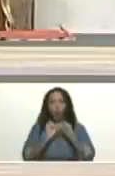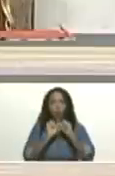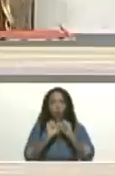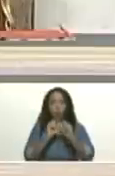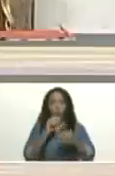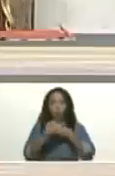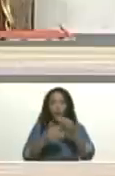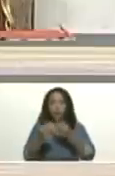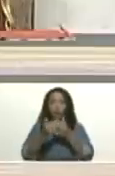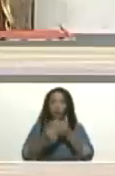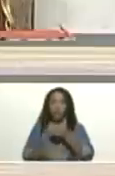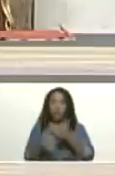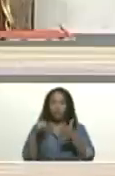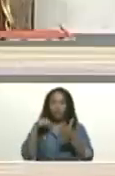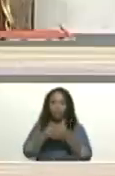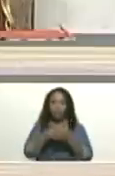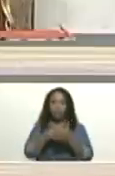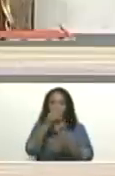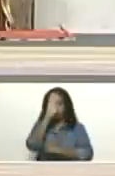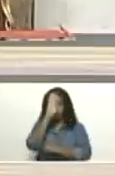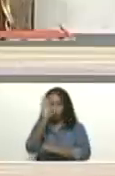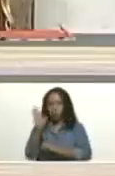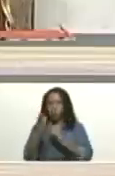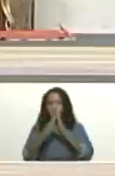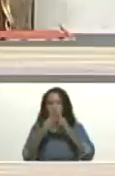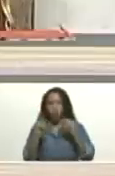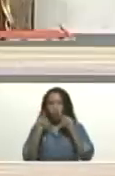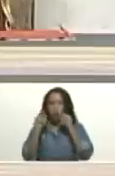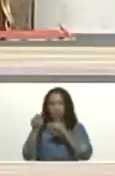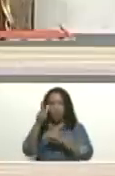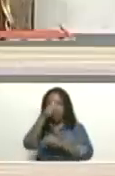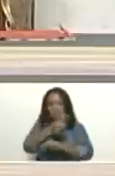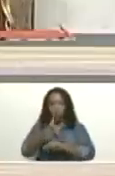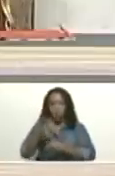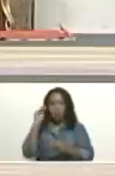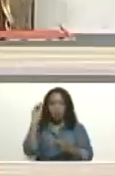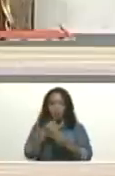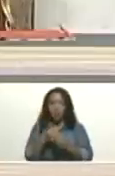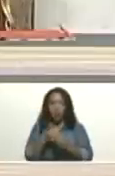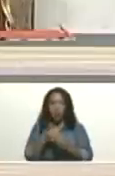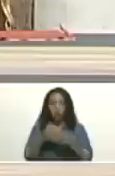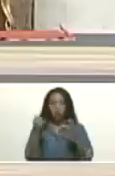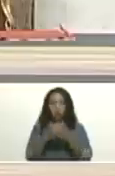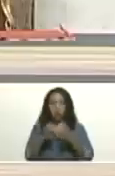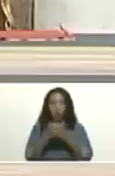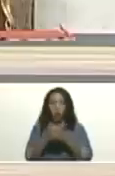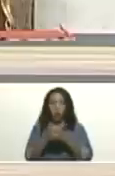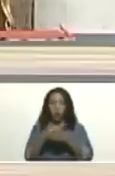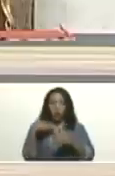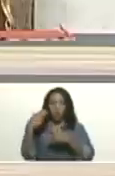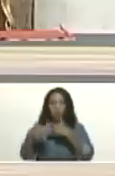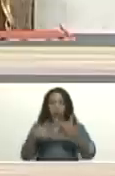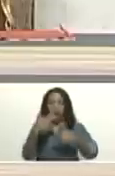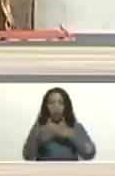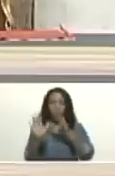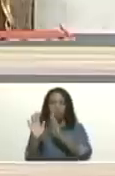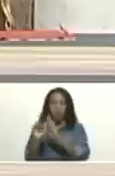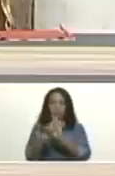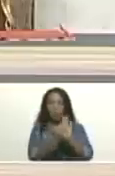avanzando, golpeando a todo aquel que esté metido en el bandidaje y en la mafia. A todo aquel.